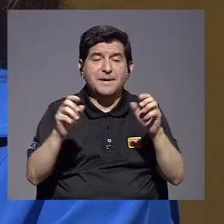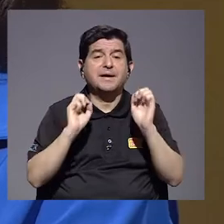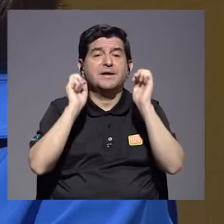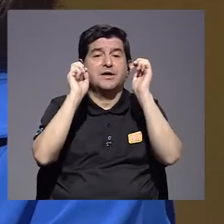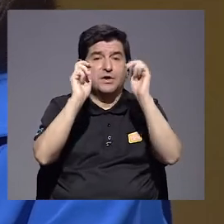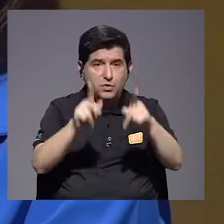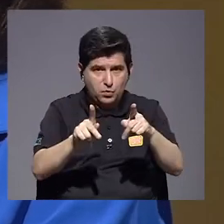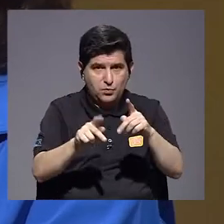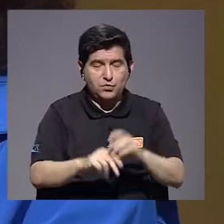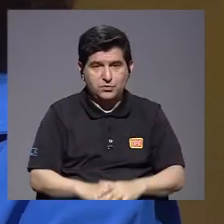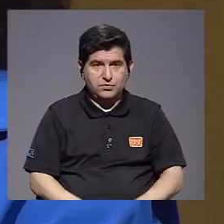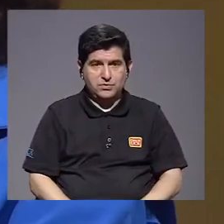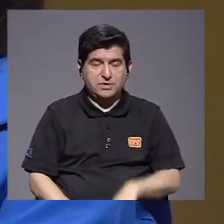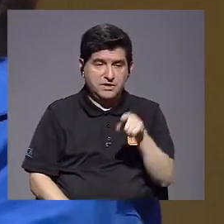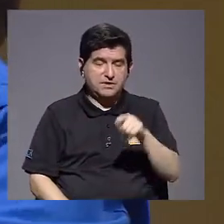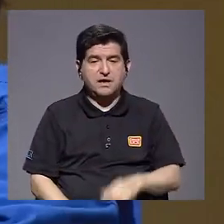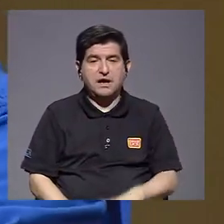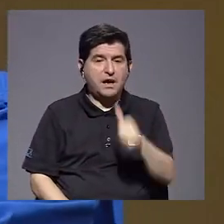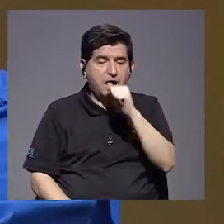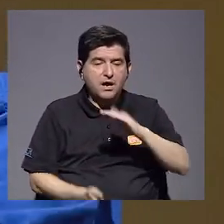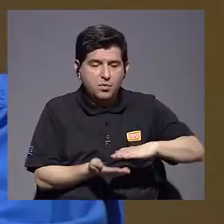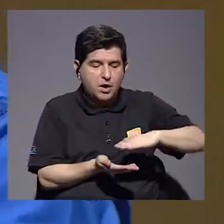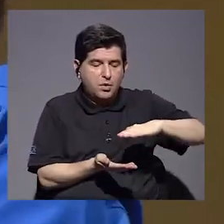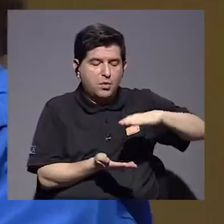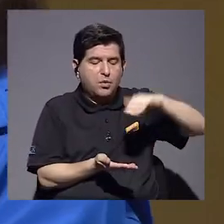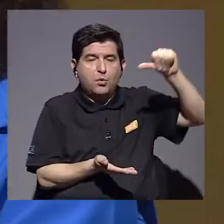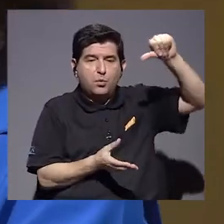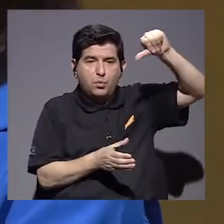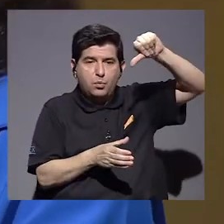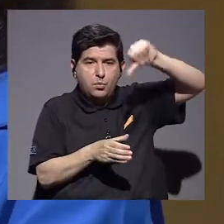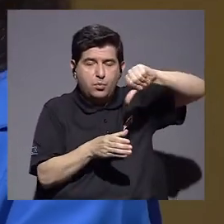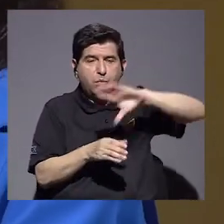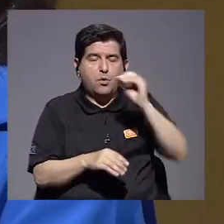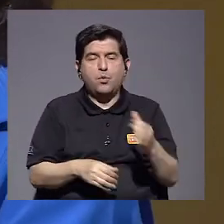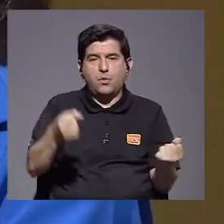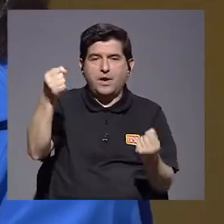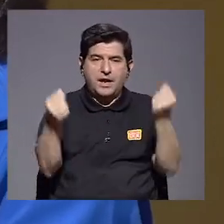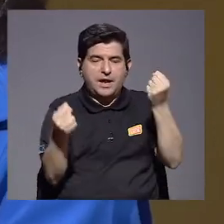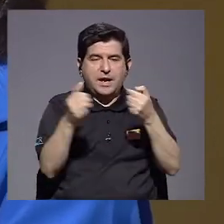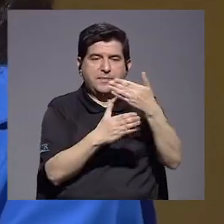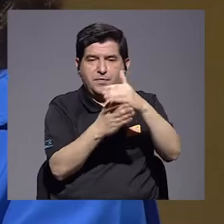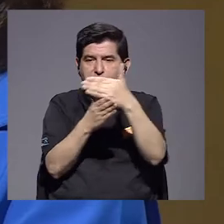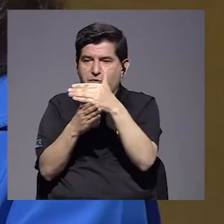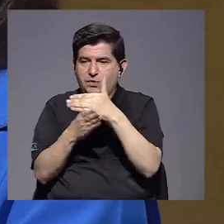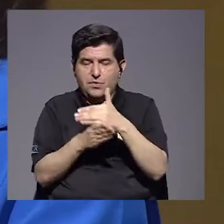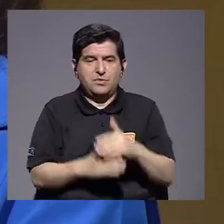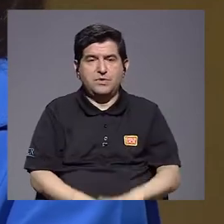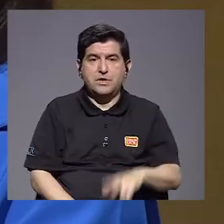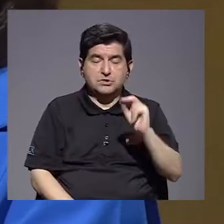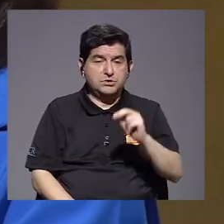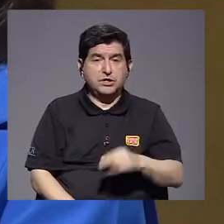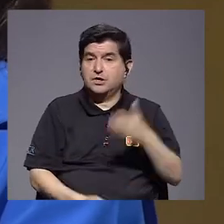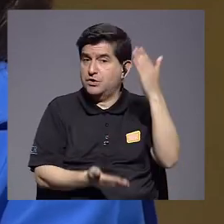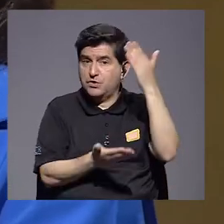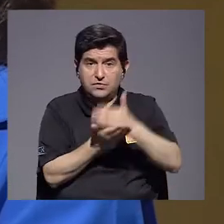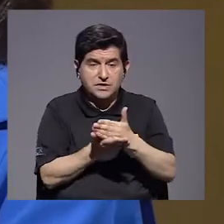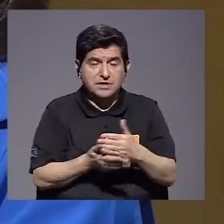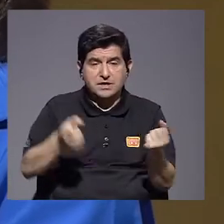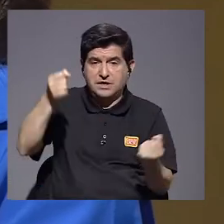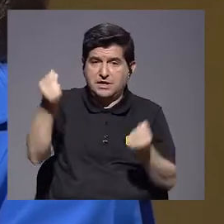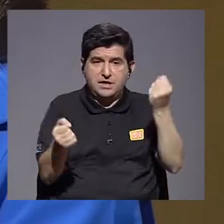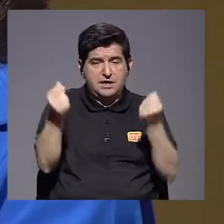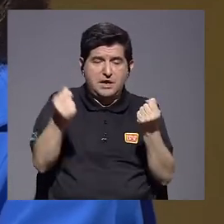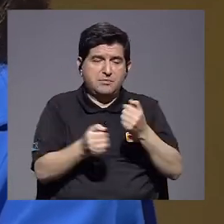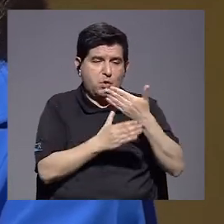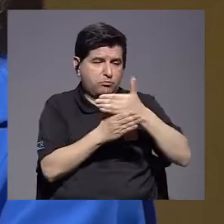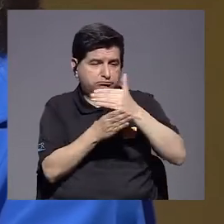le damos la oportunidad, sea para que almacene agua o repartimos agua en camiones cisternas. Y no paramos de repartir agua con